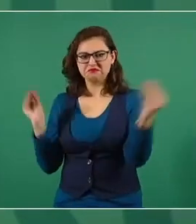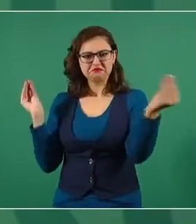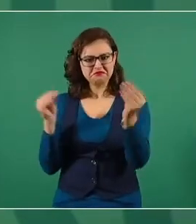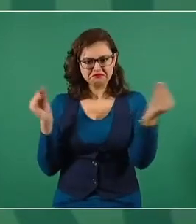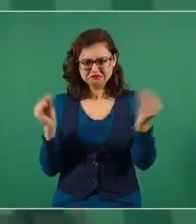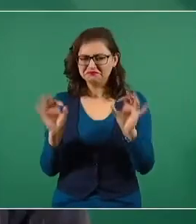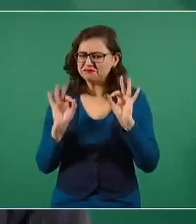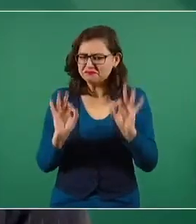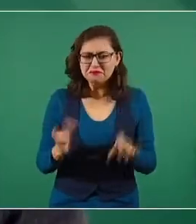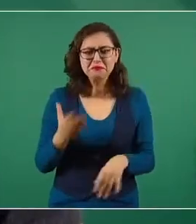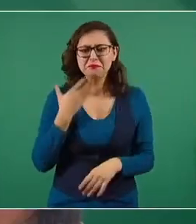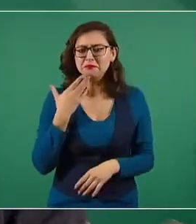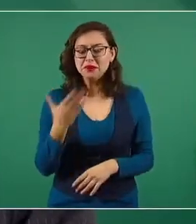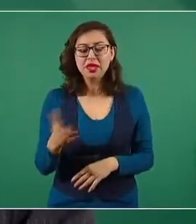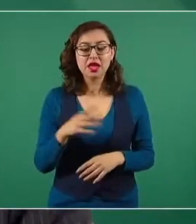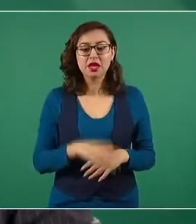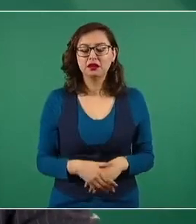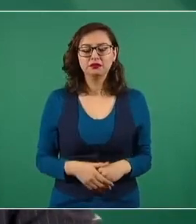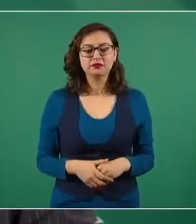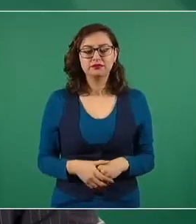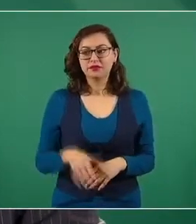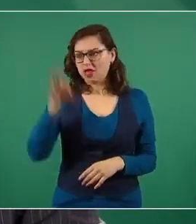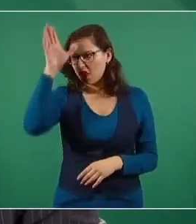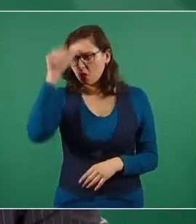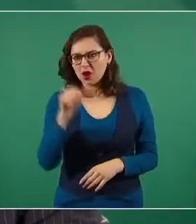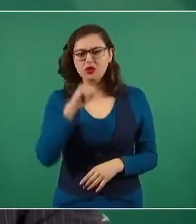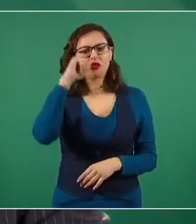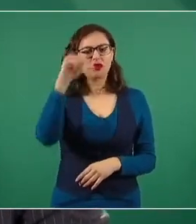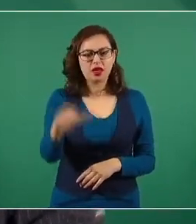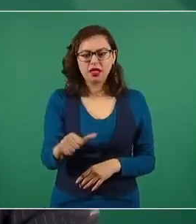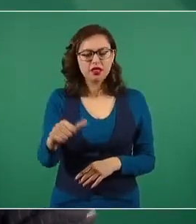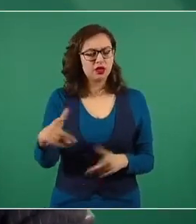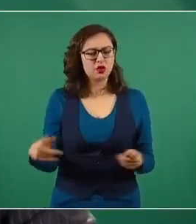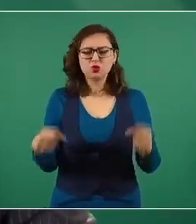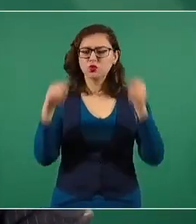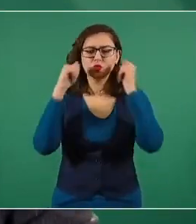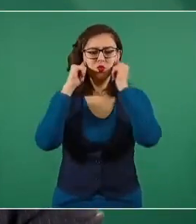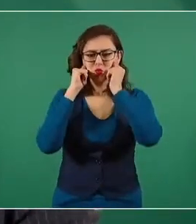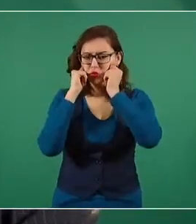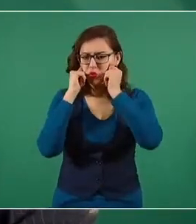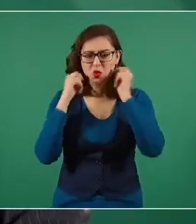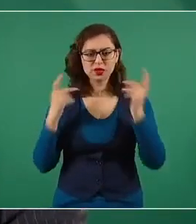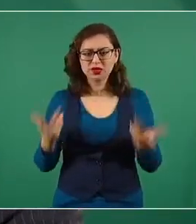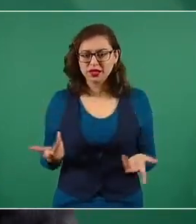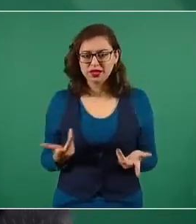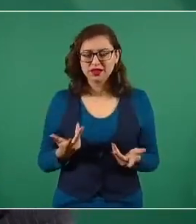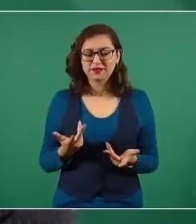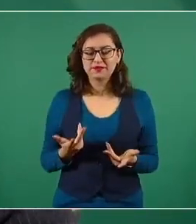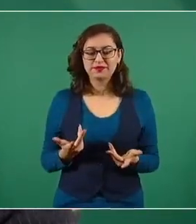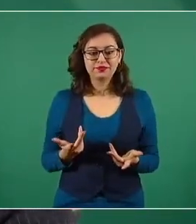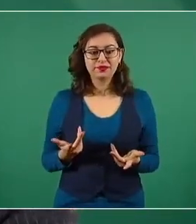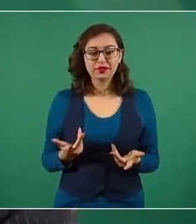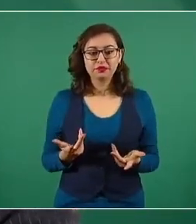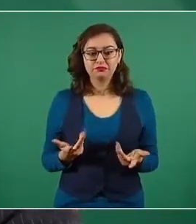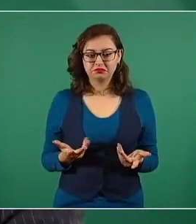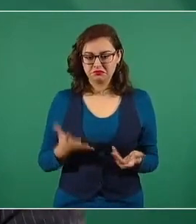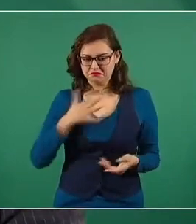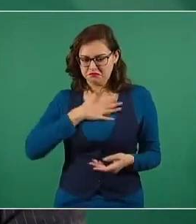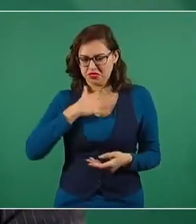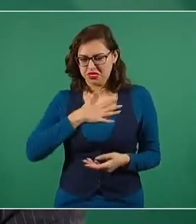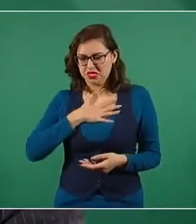importa que no estén de acuerdo algunos o muchos, uno tiene que defender